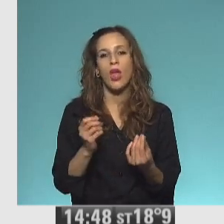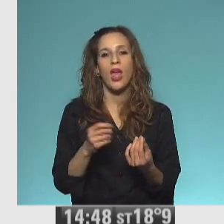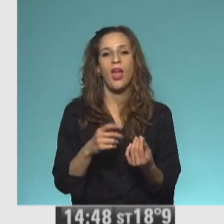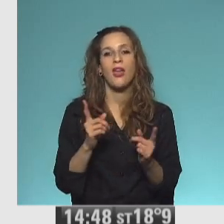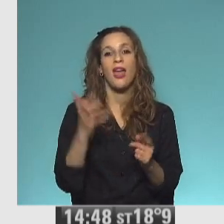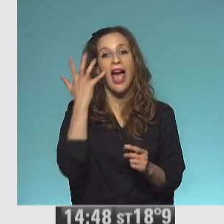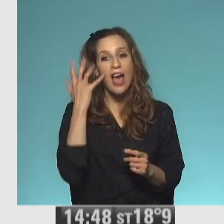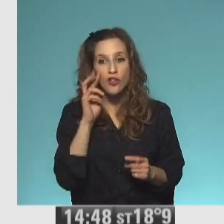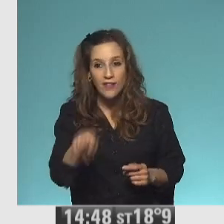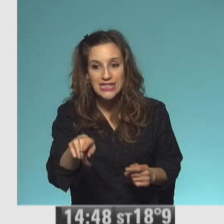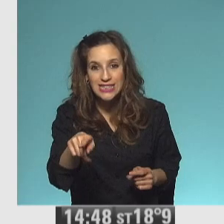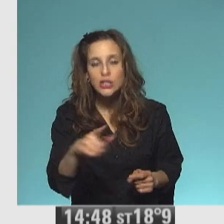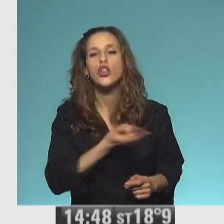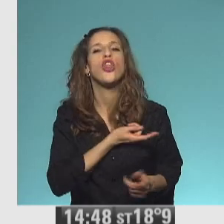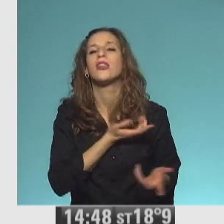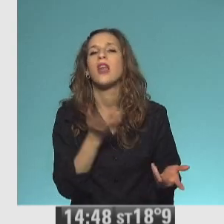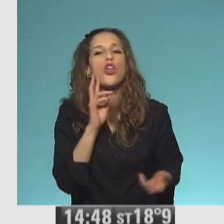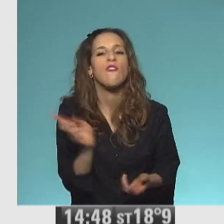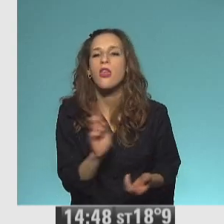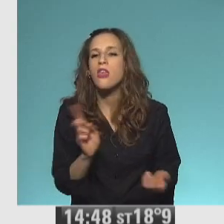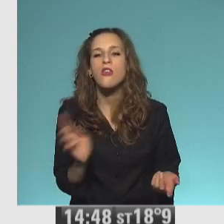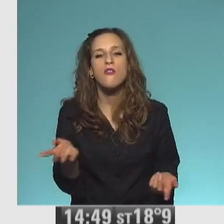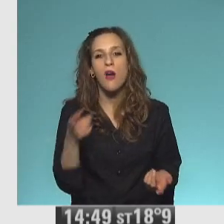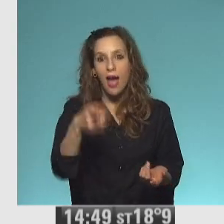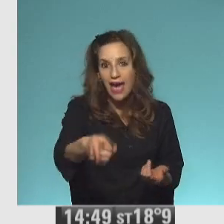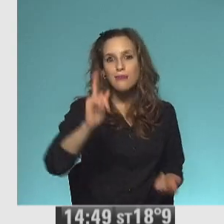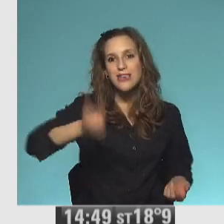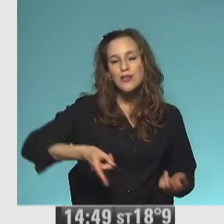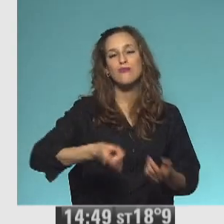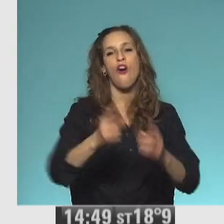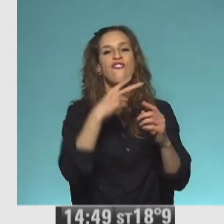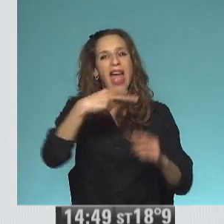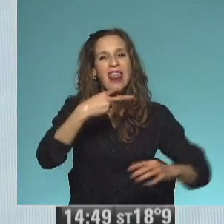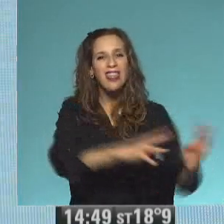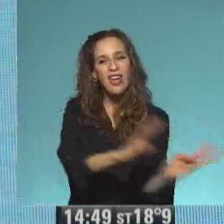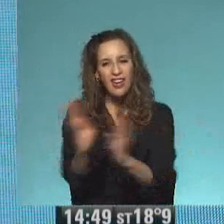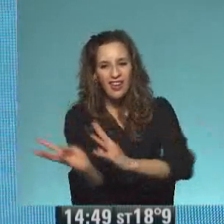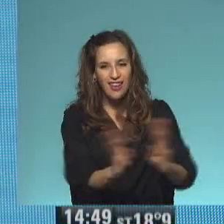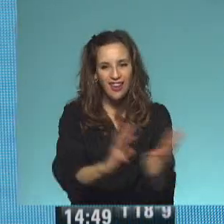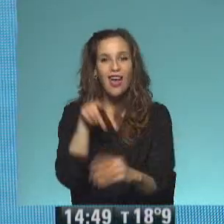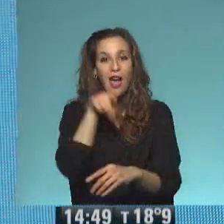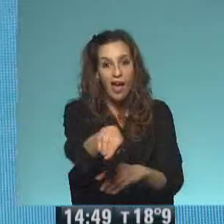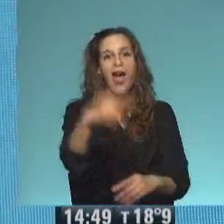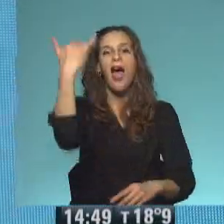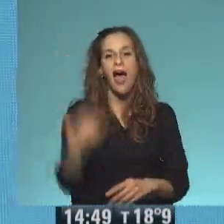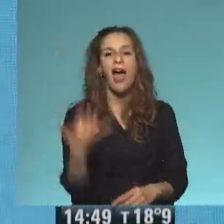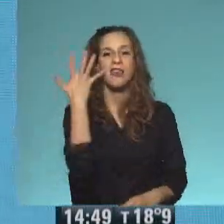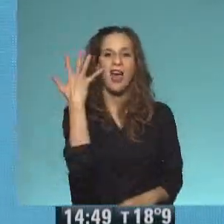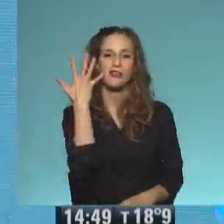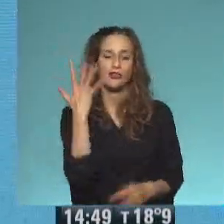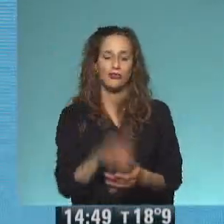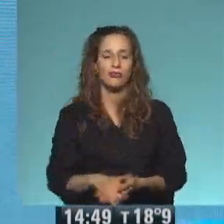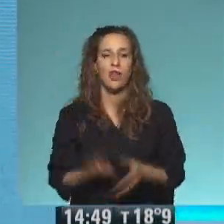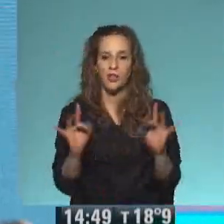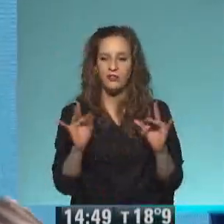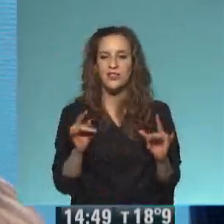dónde está el gato? ¿A dónde? ¿A dónde está? Yo lo veo. Ahí está el gato. ¿Dónde? cuesta, Yo veo pasto, Irmás. Sí, entré en el pasto. Está difícil de ver